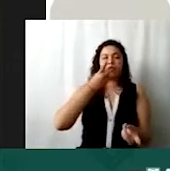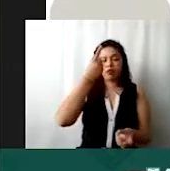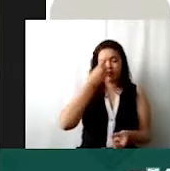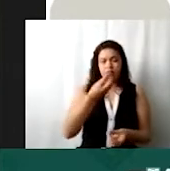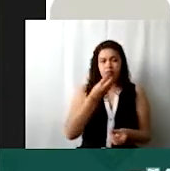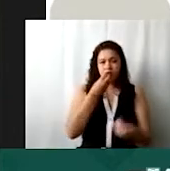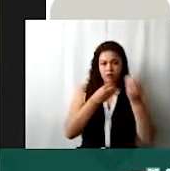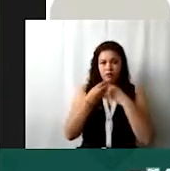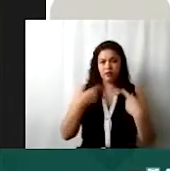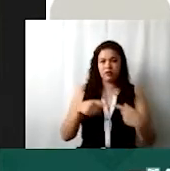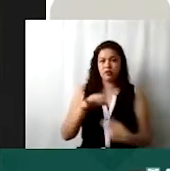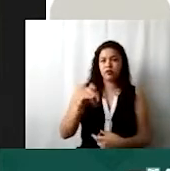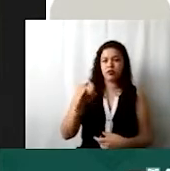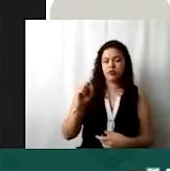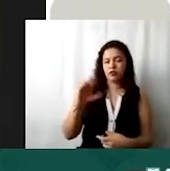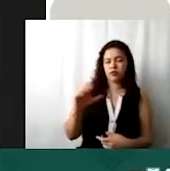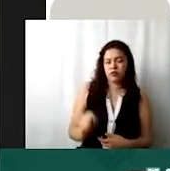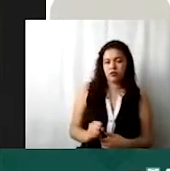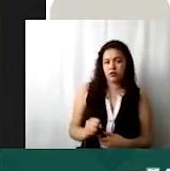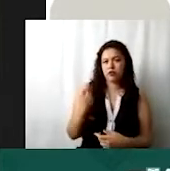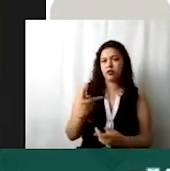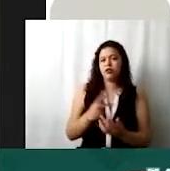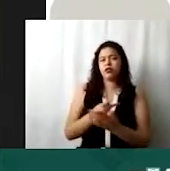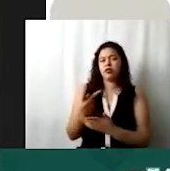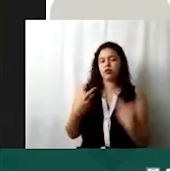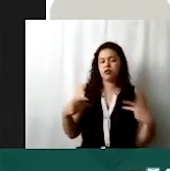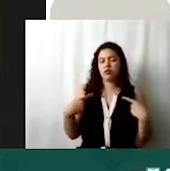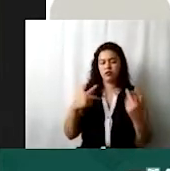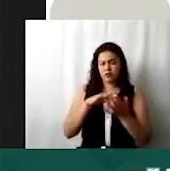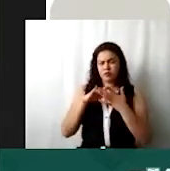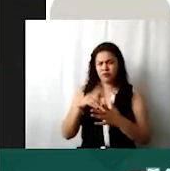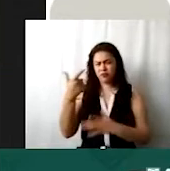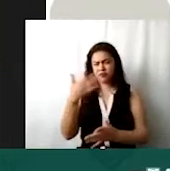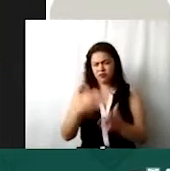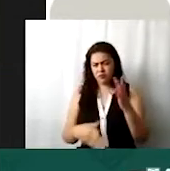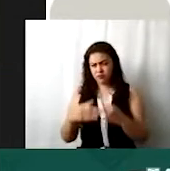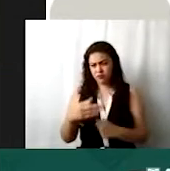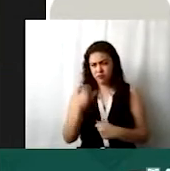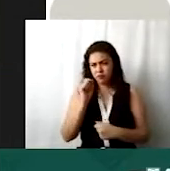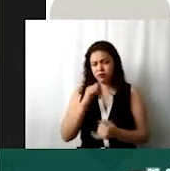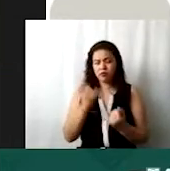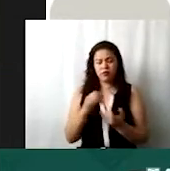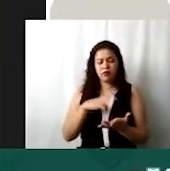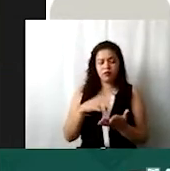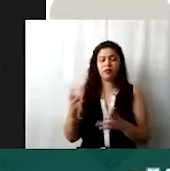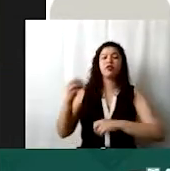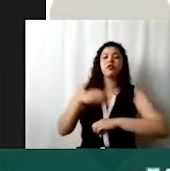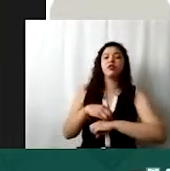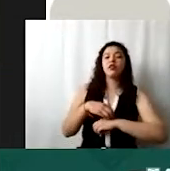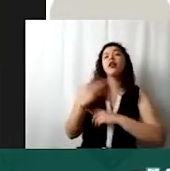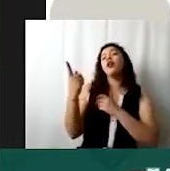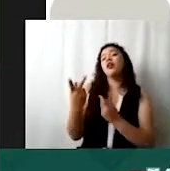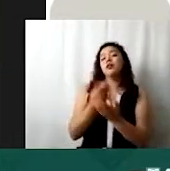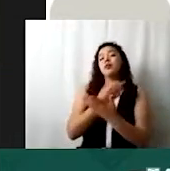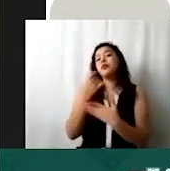personas físicas, que es este proyecto de apoyo a personas de escasos recursos económicos, y también tenemos dado de alta un proyecto